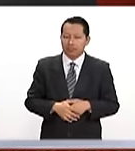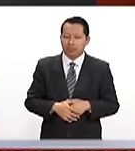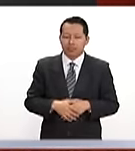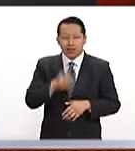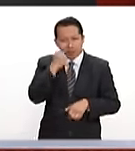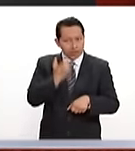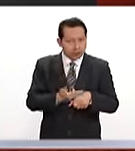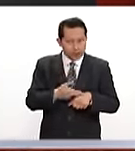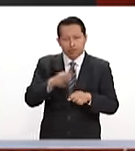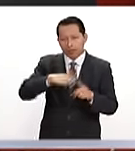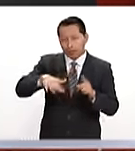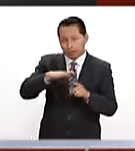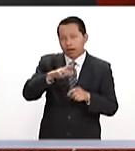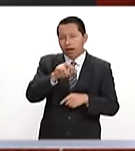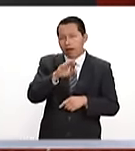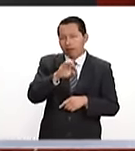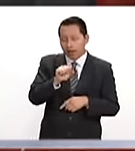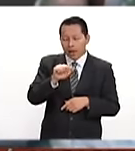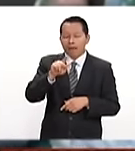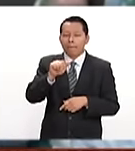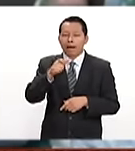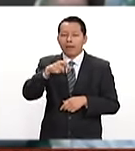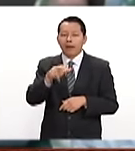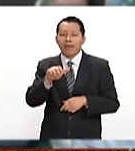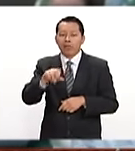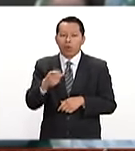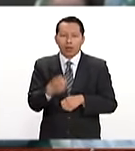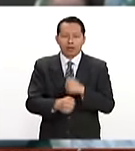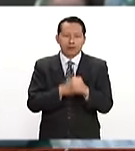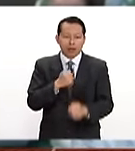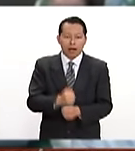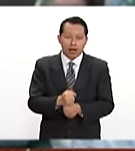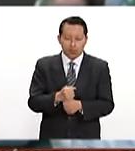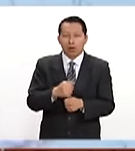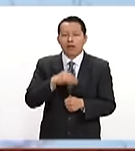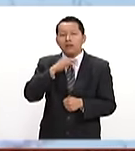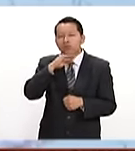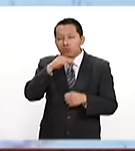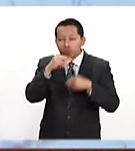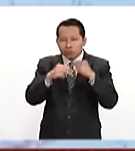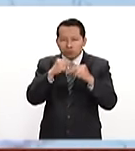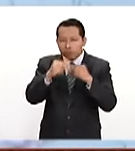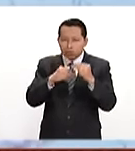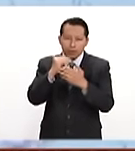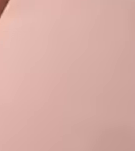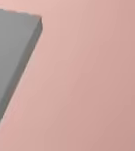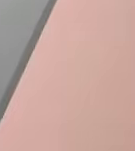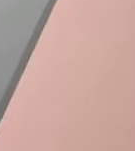El secretario del Medio Ambiente, Rafael Paquiano, dijo que este año habrá menos contingencias ambientales.